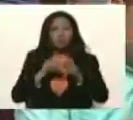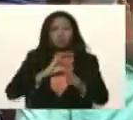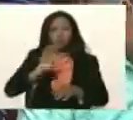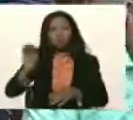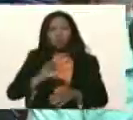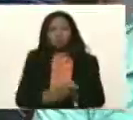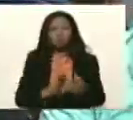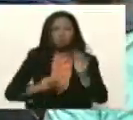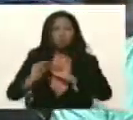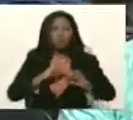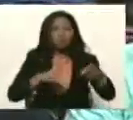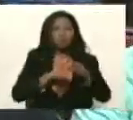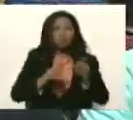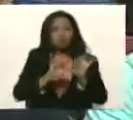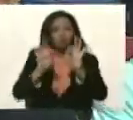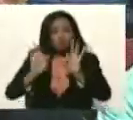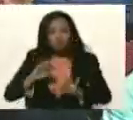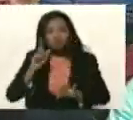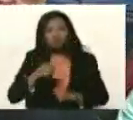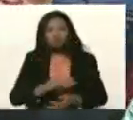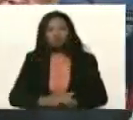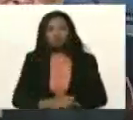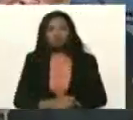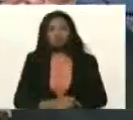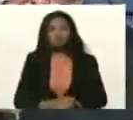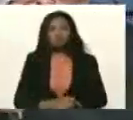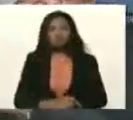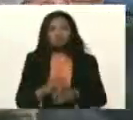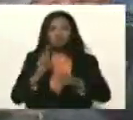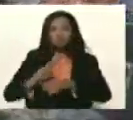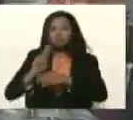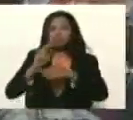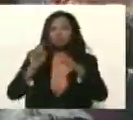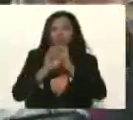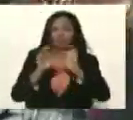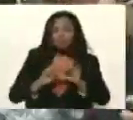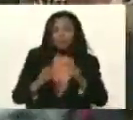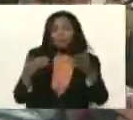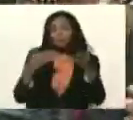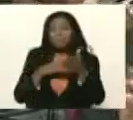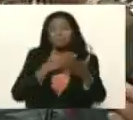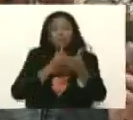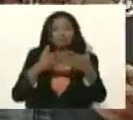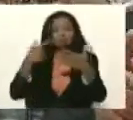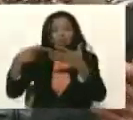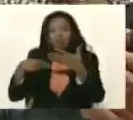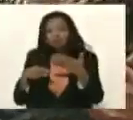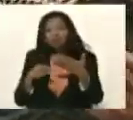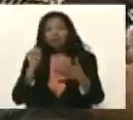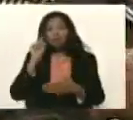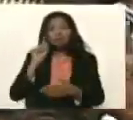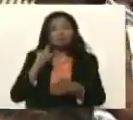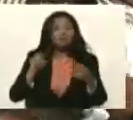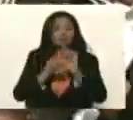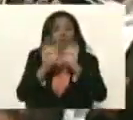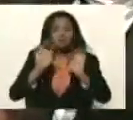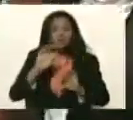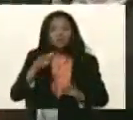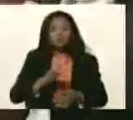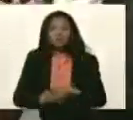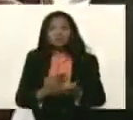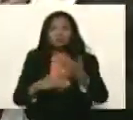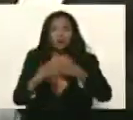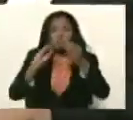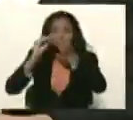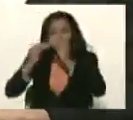se muevan, como peso pluma, y lo utilicen, para mil necesidades, que tienen ustedes, y ahí